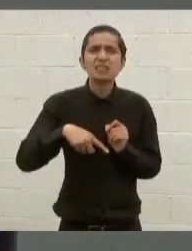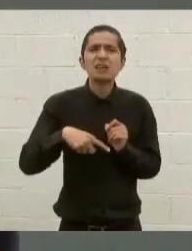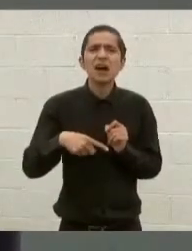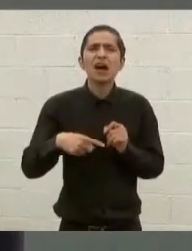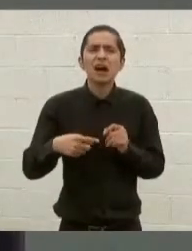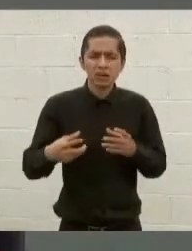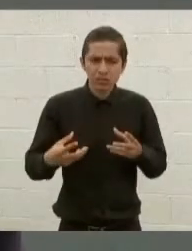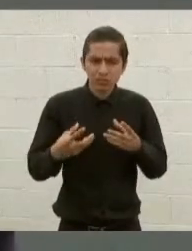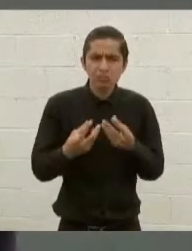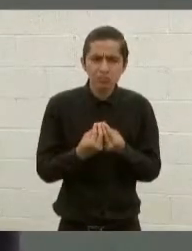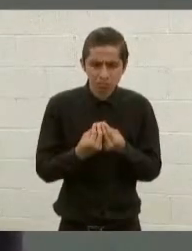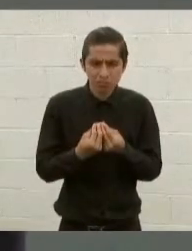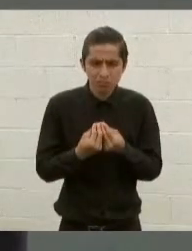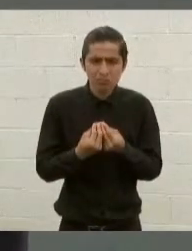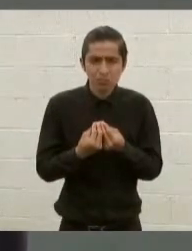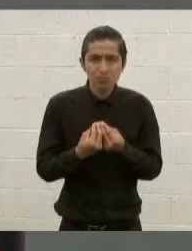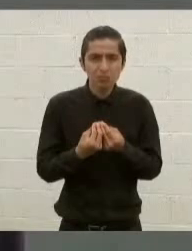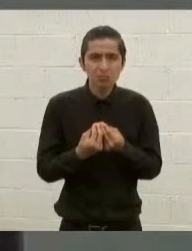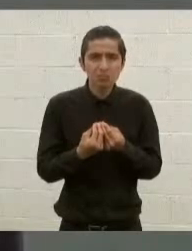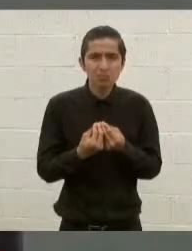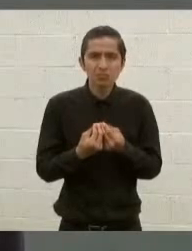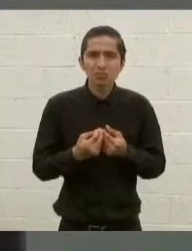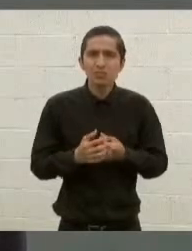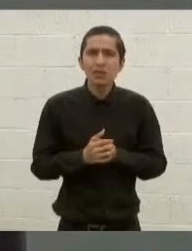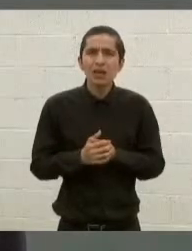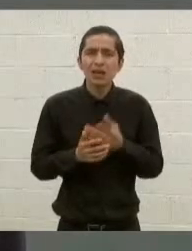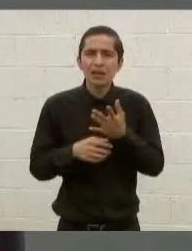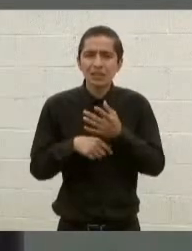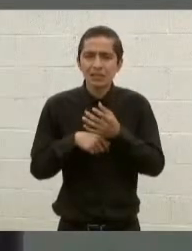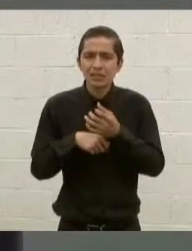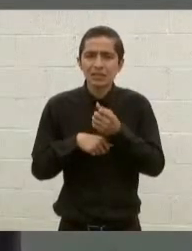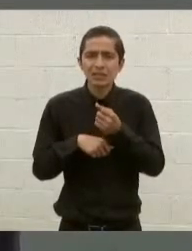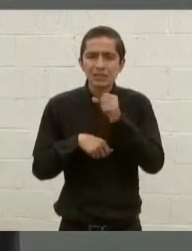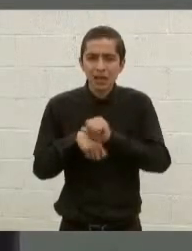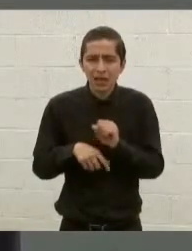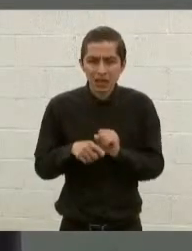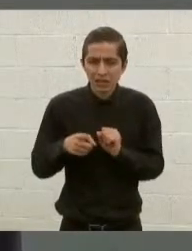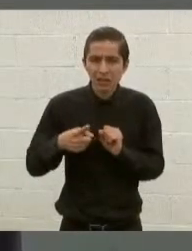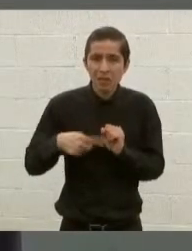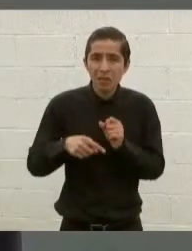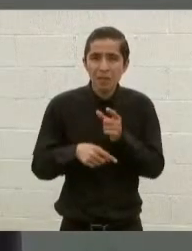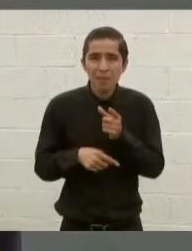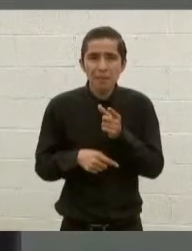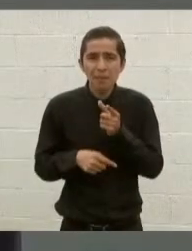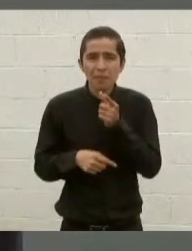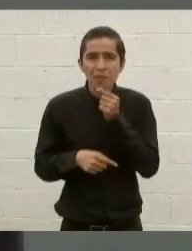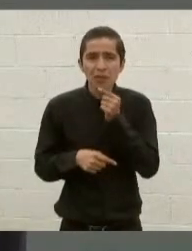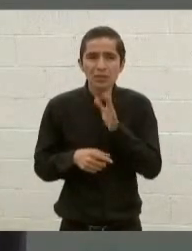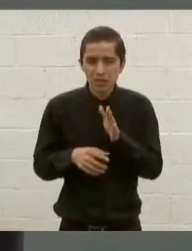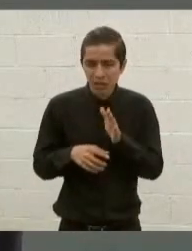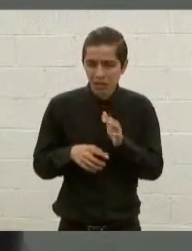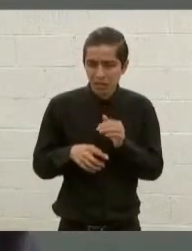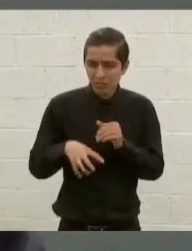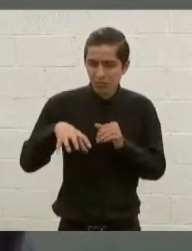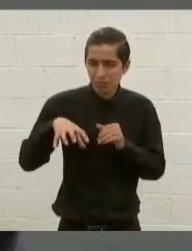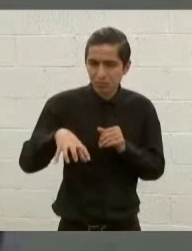que prestaban seguridad al secretario pertenecen a la policía bancaria,